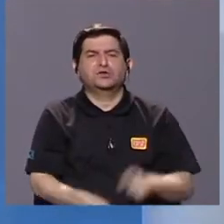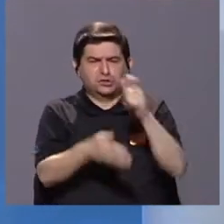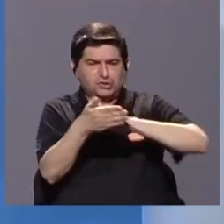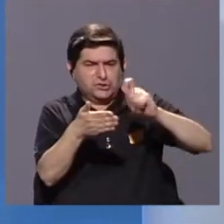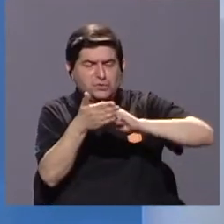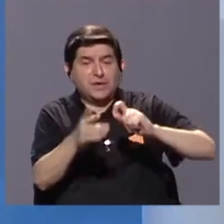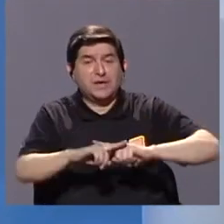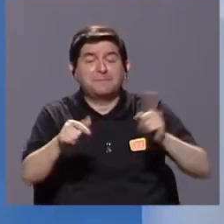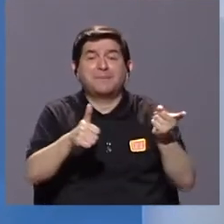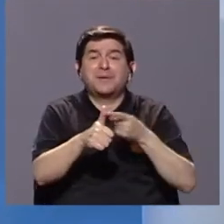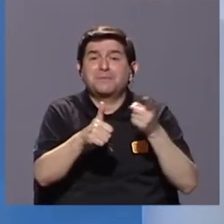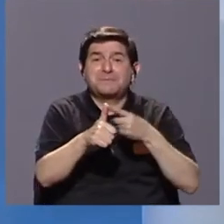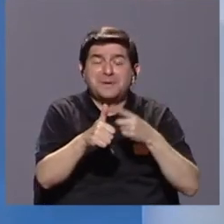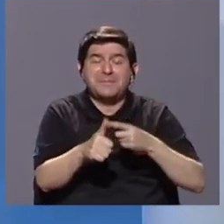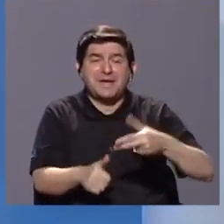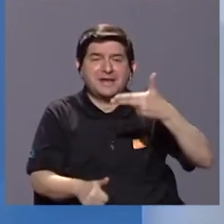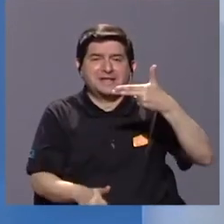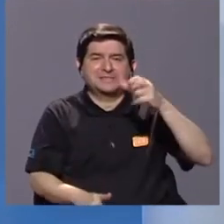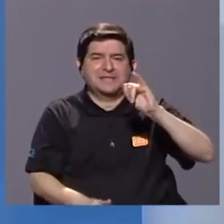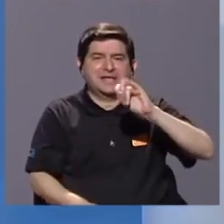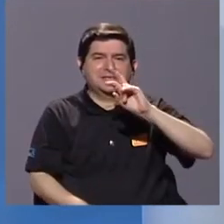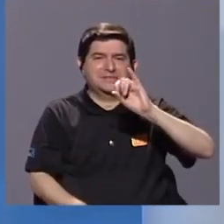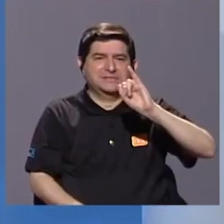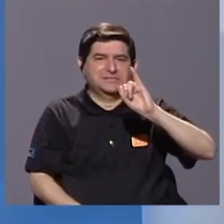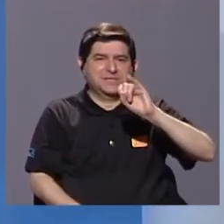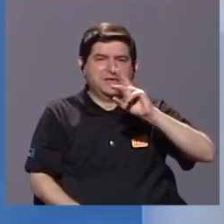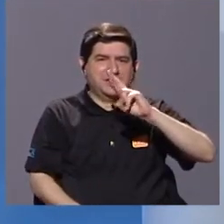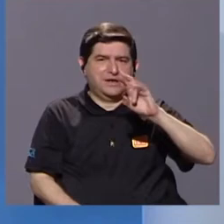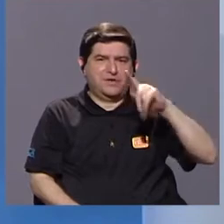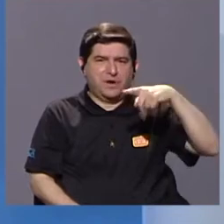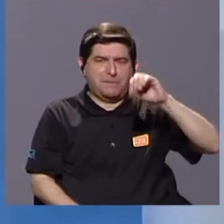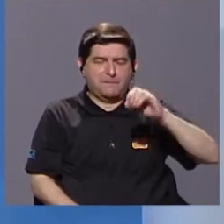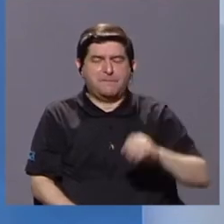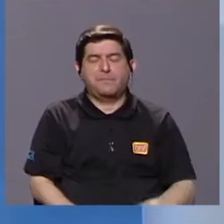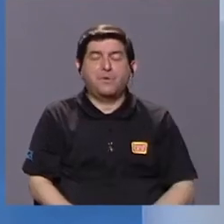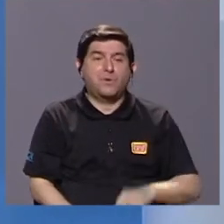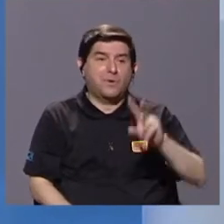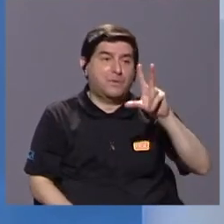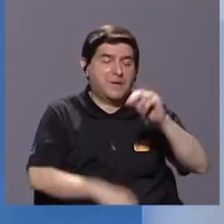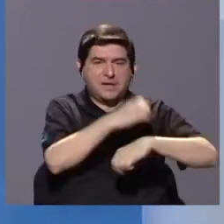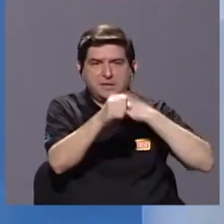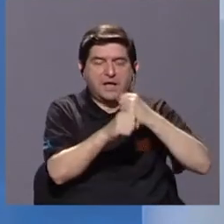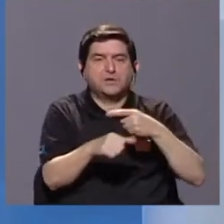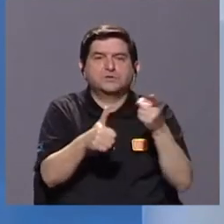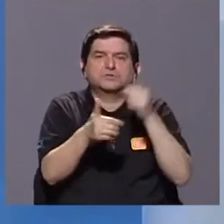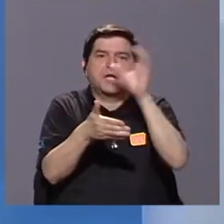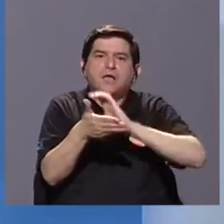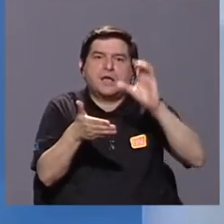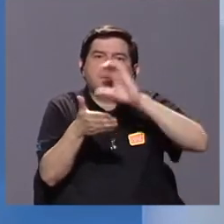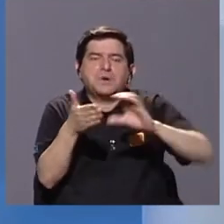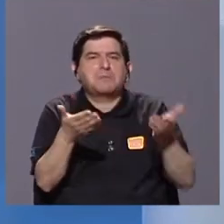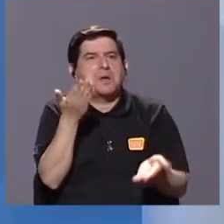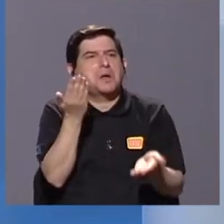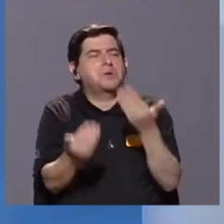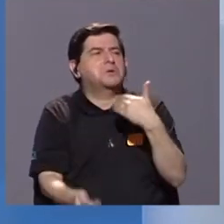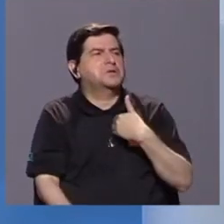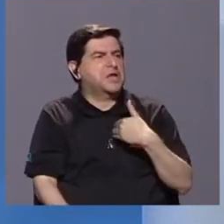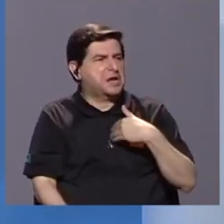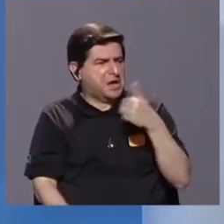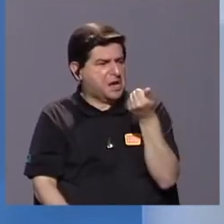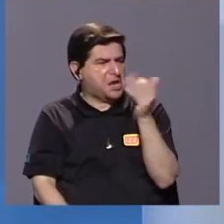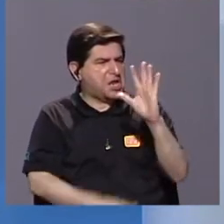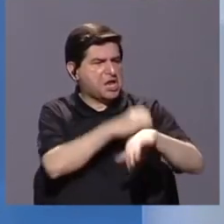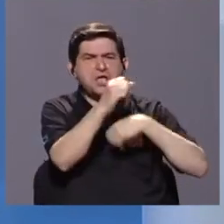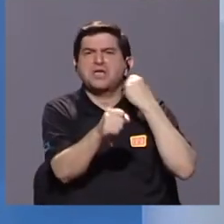pero las primeras escuelas llegaron a Chirripó hace 20 años. Y los primeros liceos, los primeros liceos tendrán 15